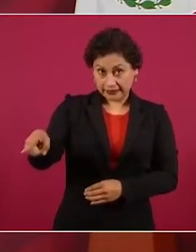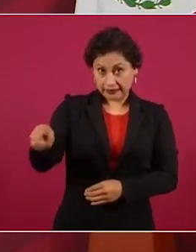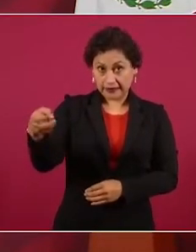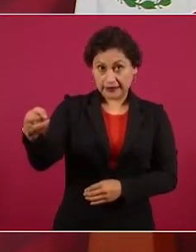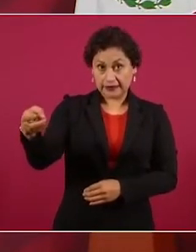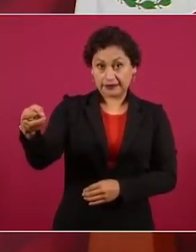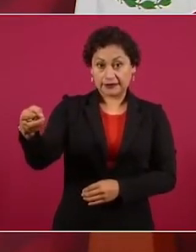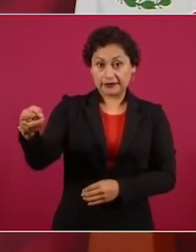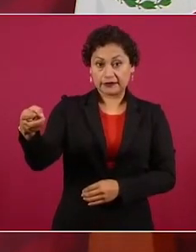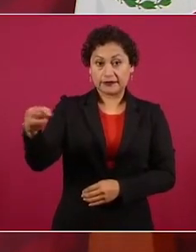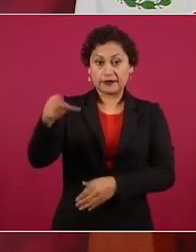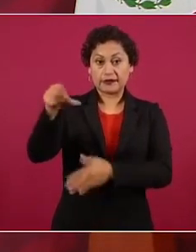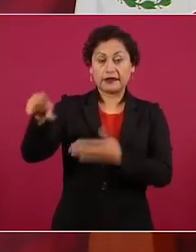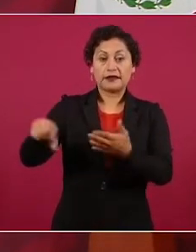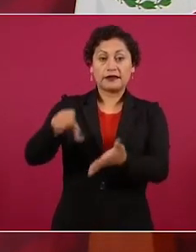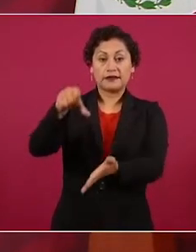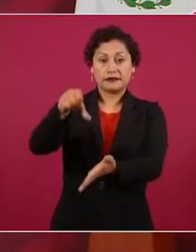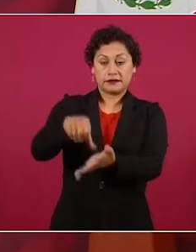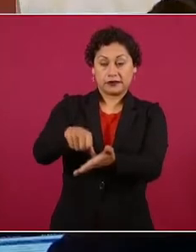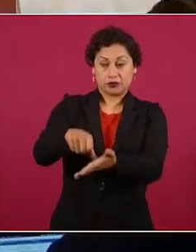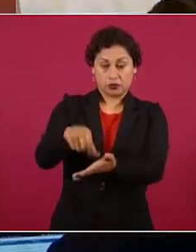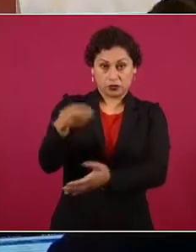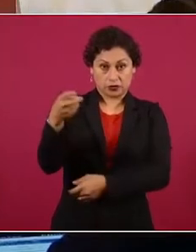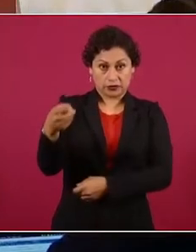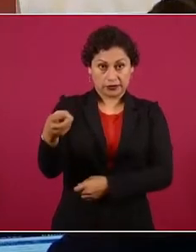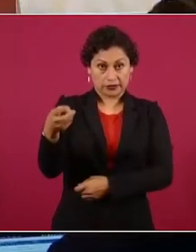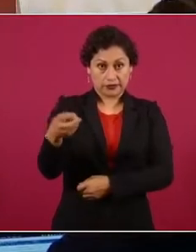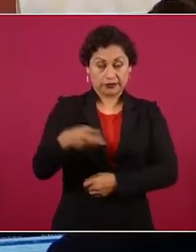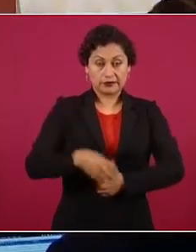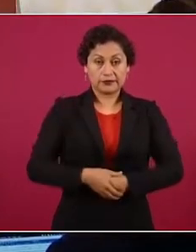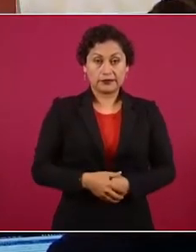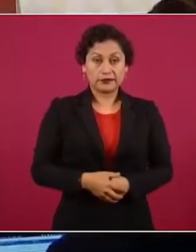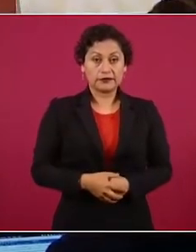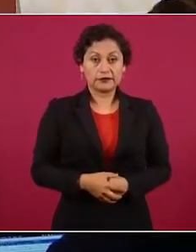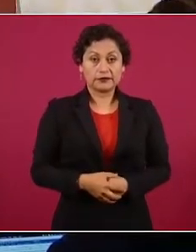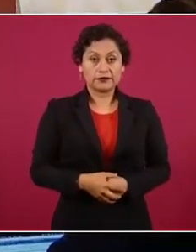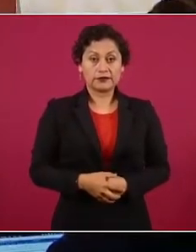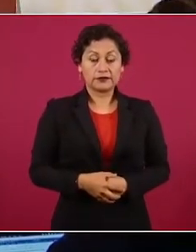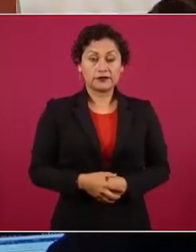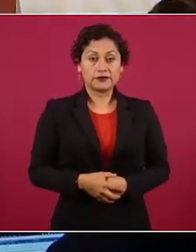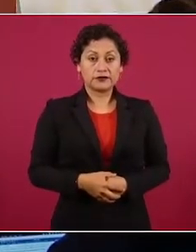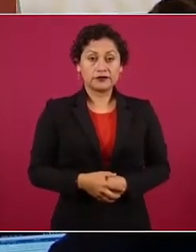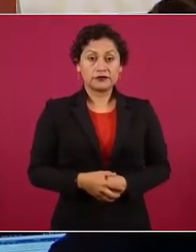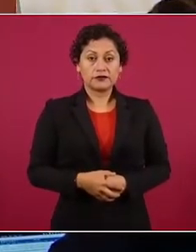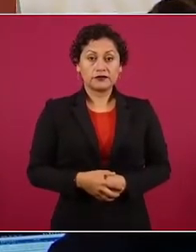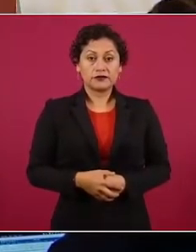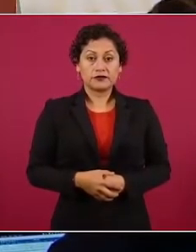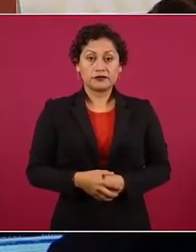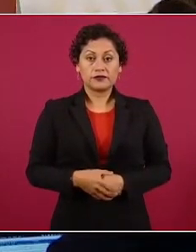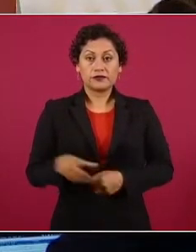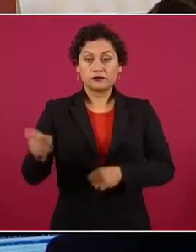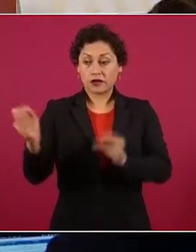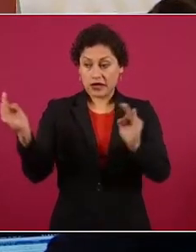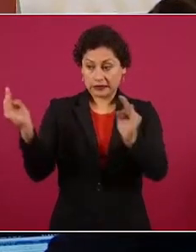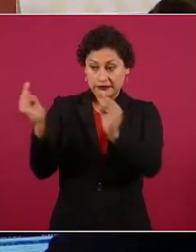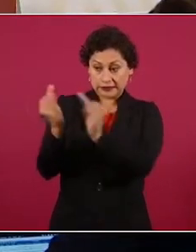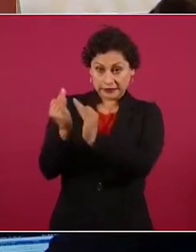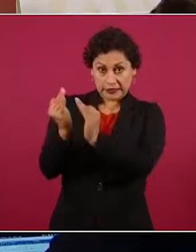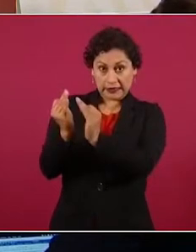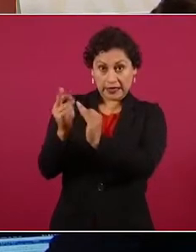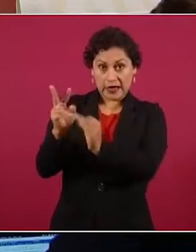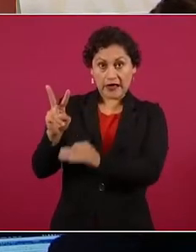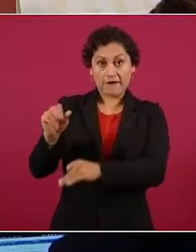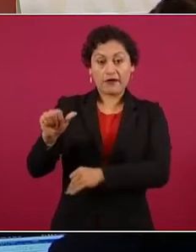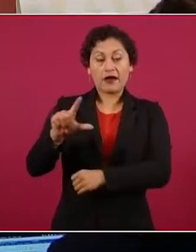que está cerca de Valladolid, donde